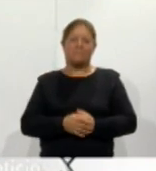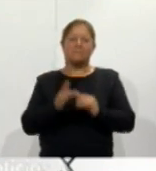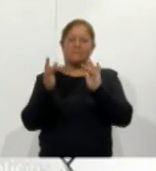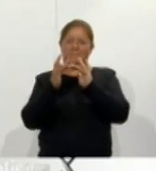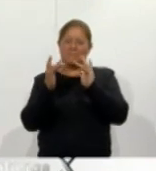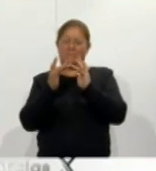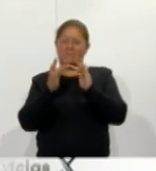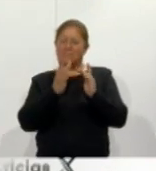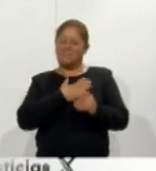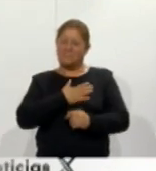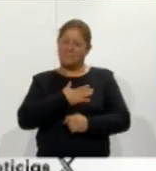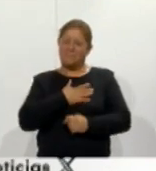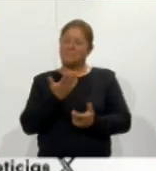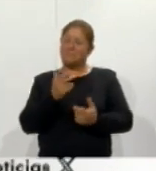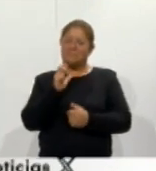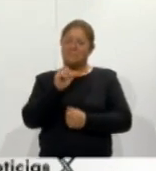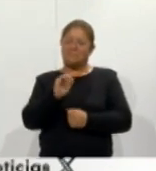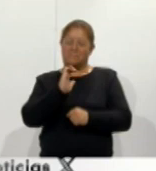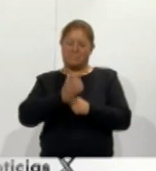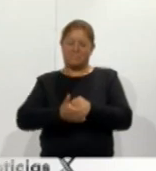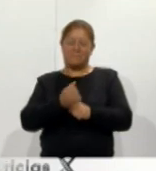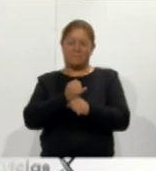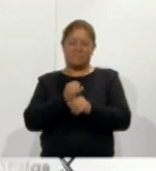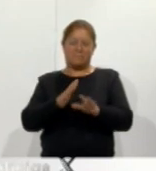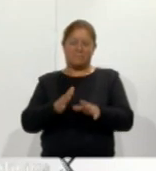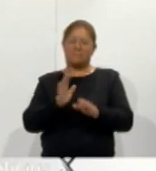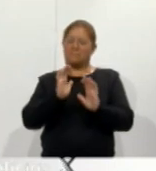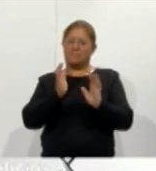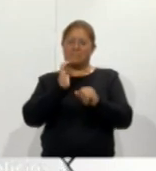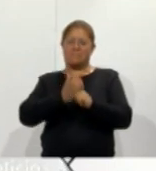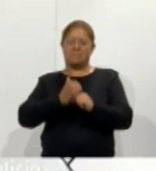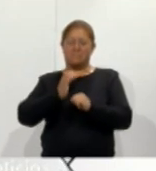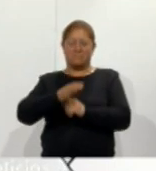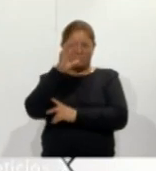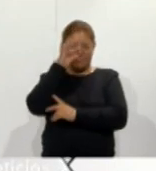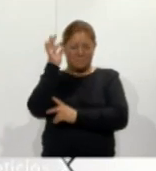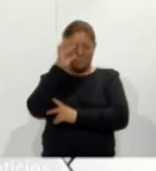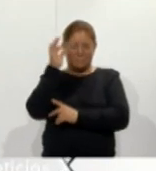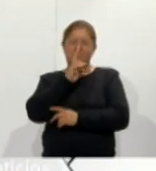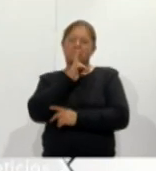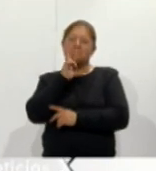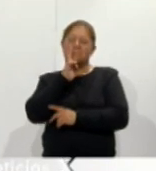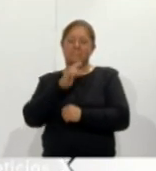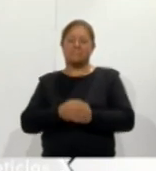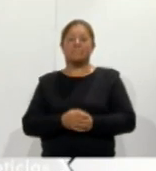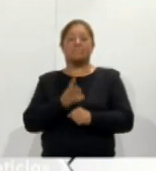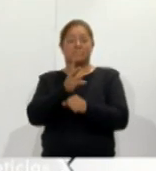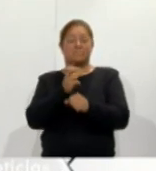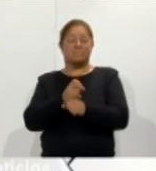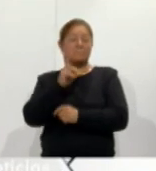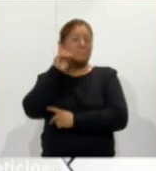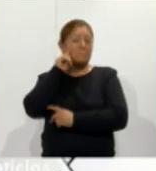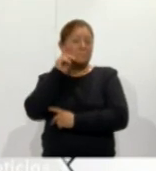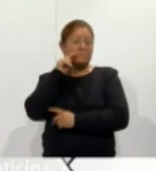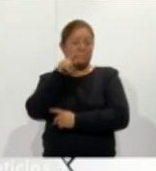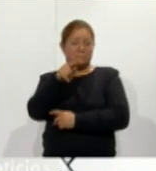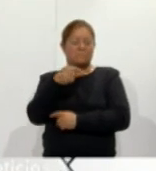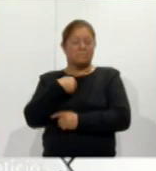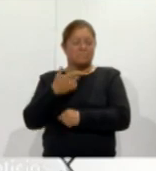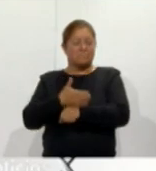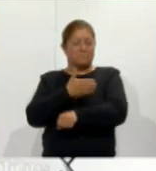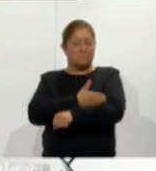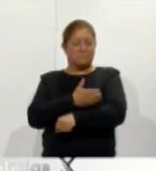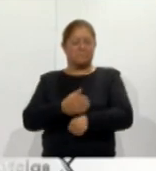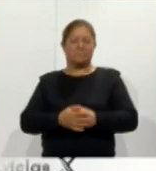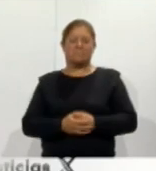contacto con nosotros y con esta información hemos llegado al final de Corazit Noticias te invitamos a que el día de mañana esté con nosotros